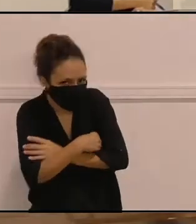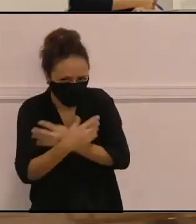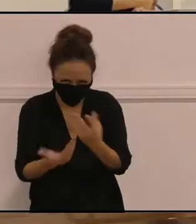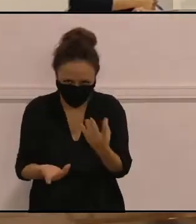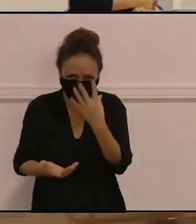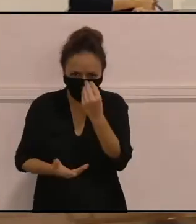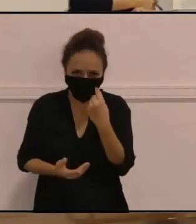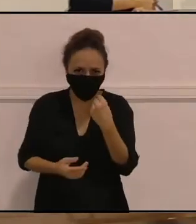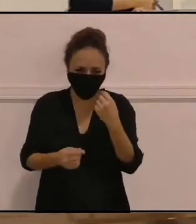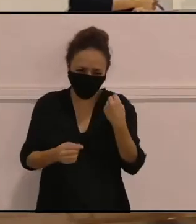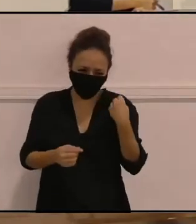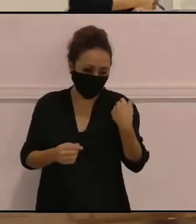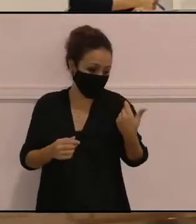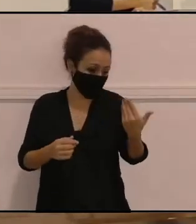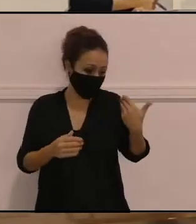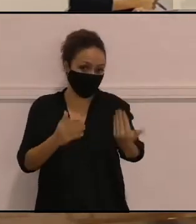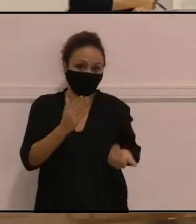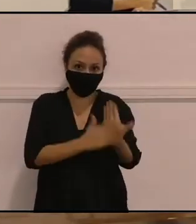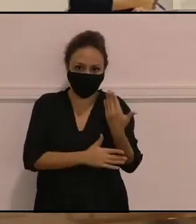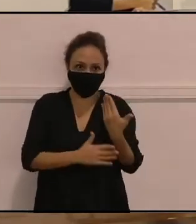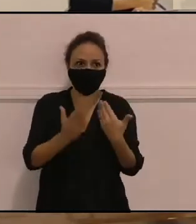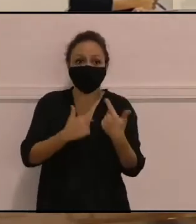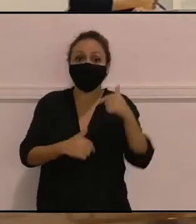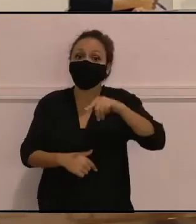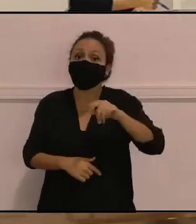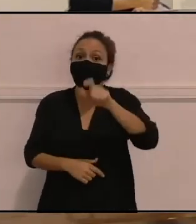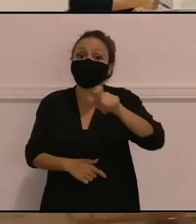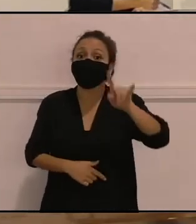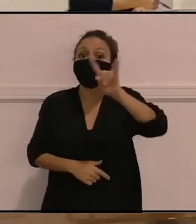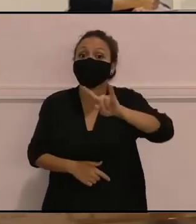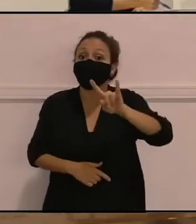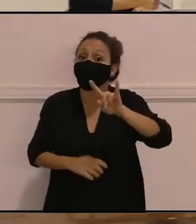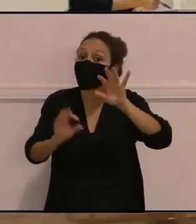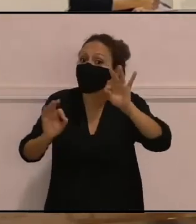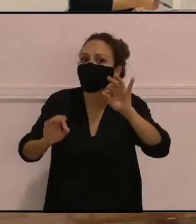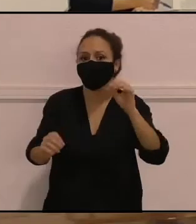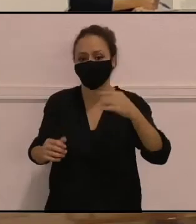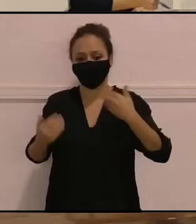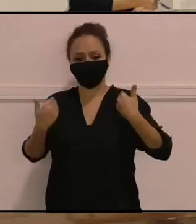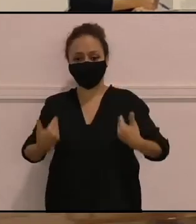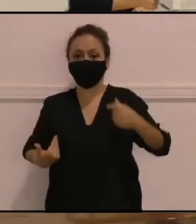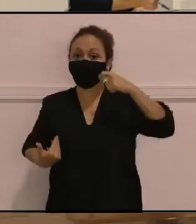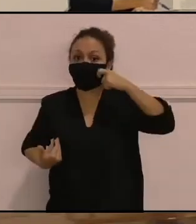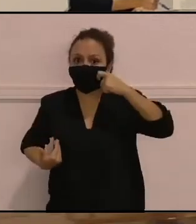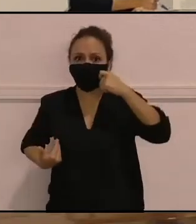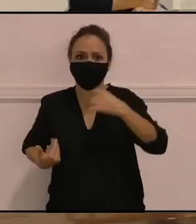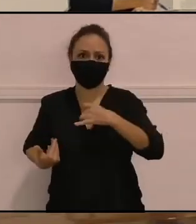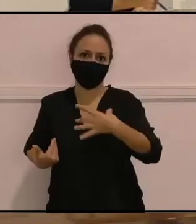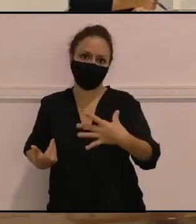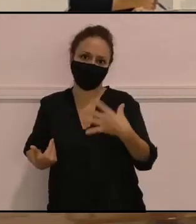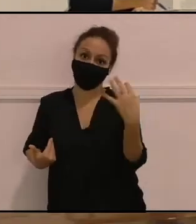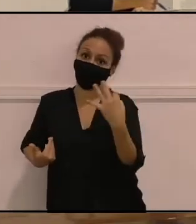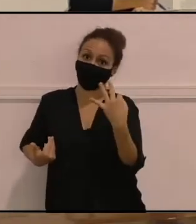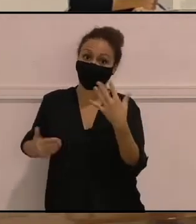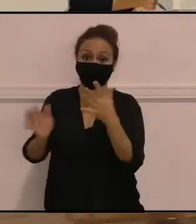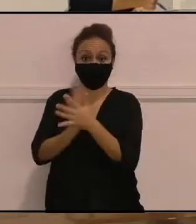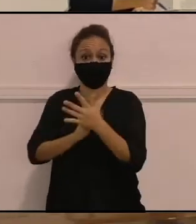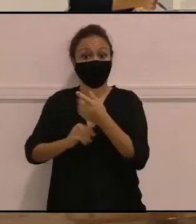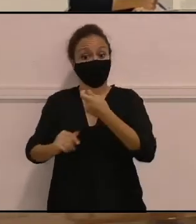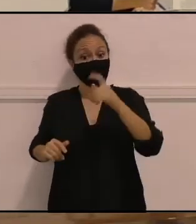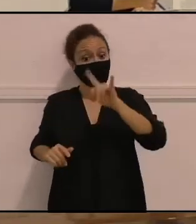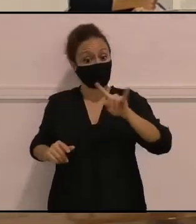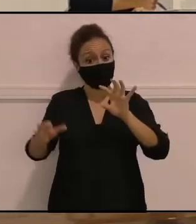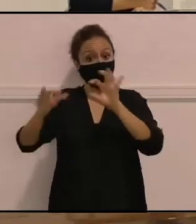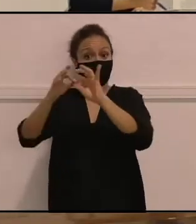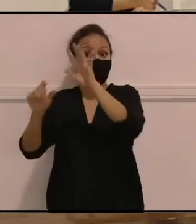idea de que en Canarias la gente es blanca, que como Canarias está en España y Canarias es Europa, pues la gente tiene que ser